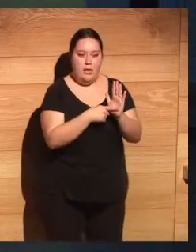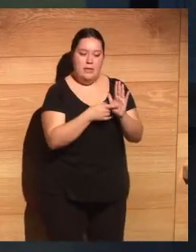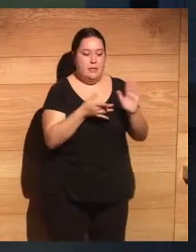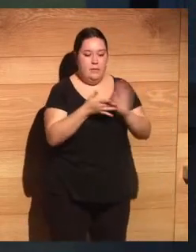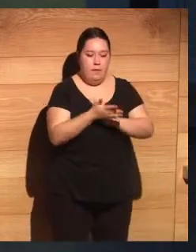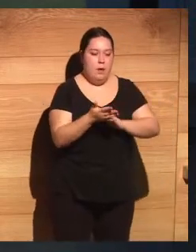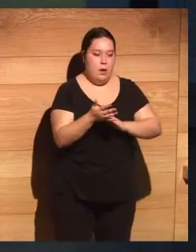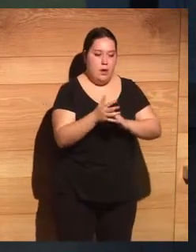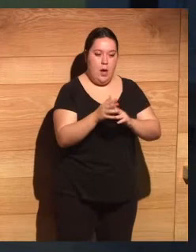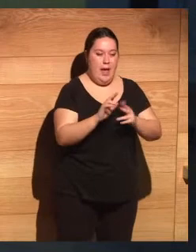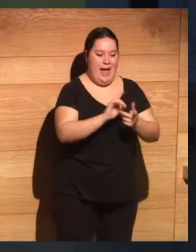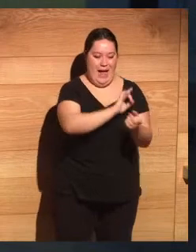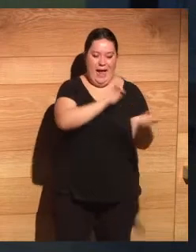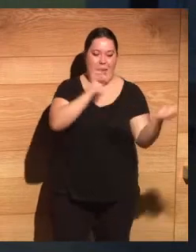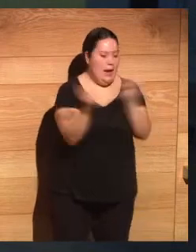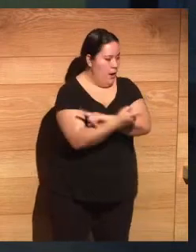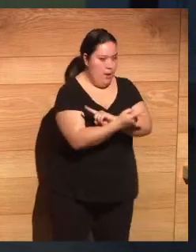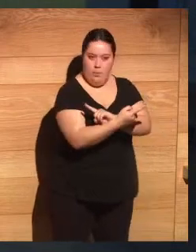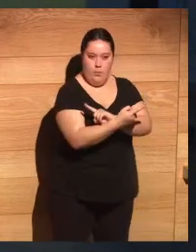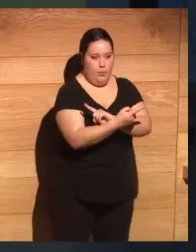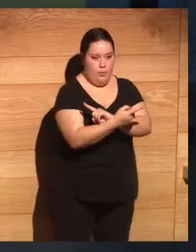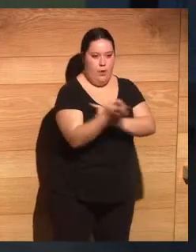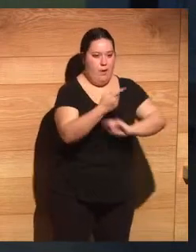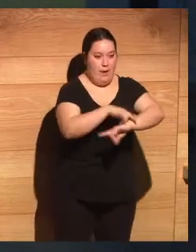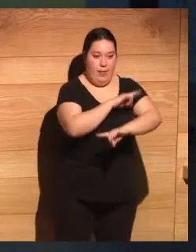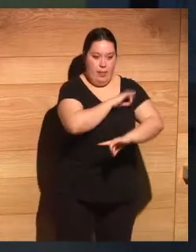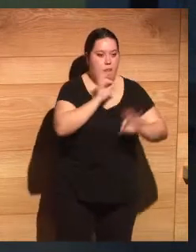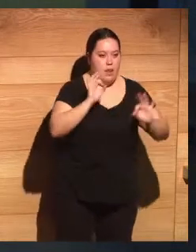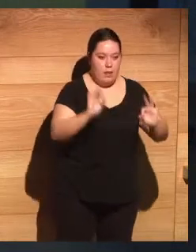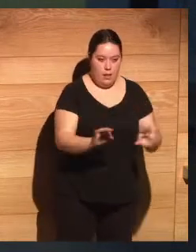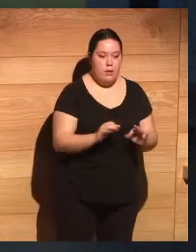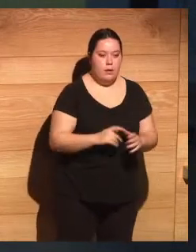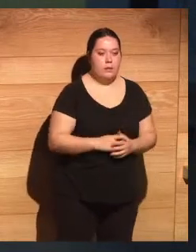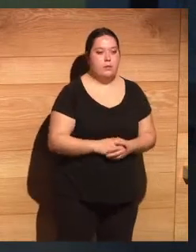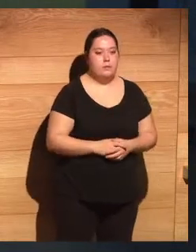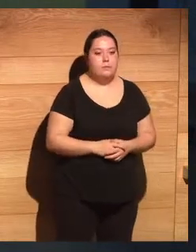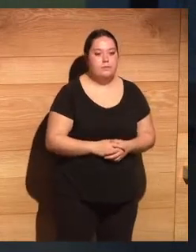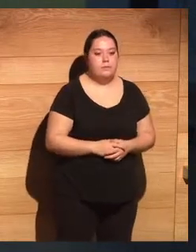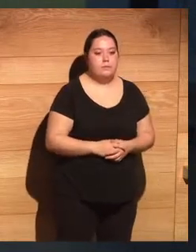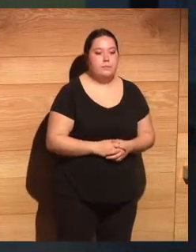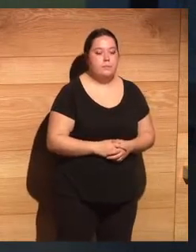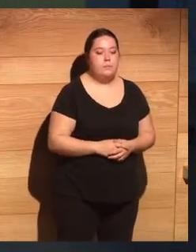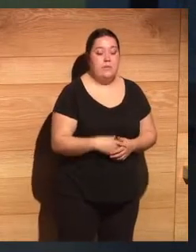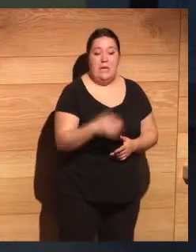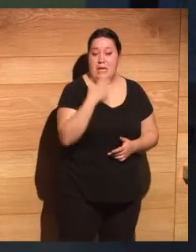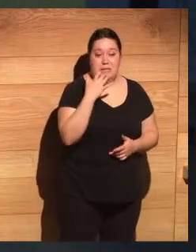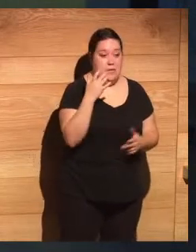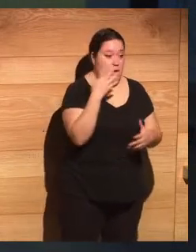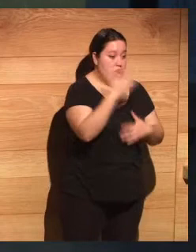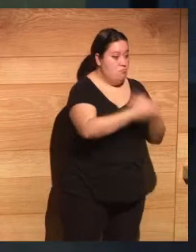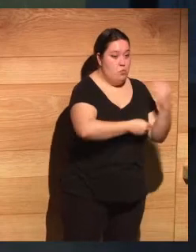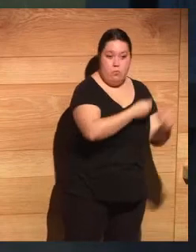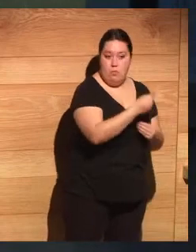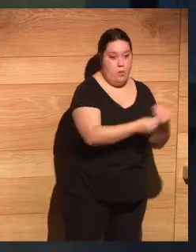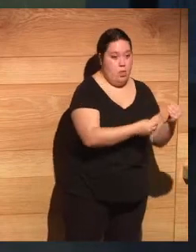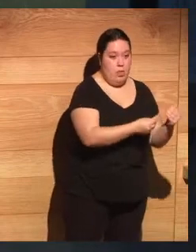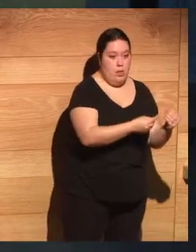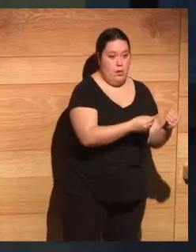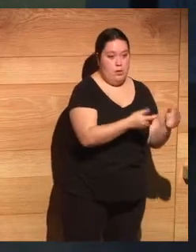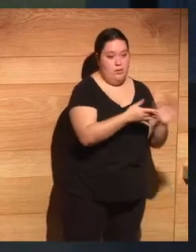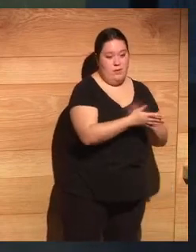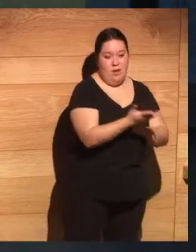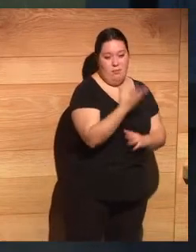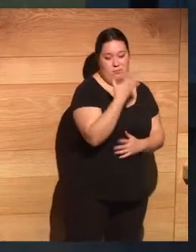un salto gigantesco. Aquellas sociedades que institucionalmente, política, social o laboralmente, no lo hagan, están condenadas a la